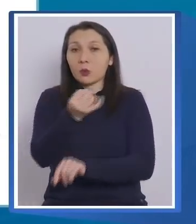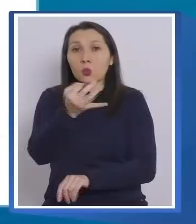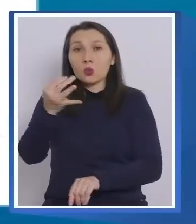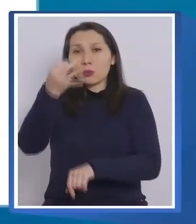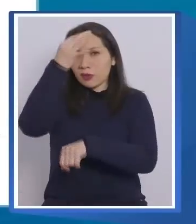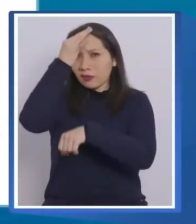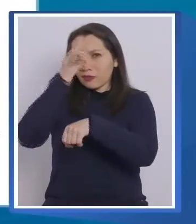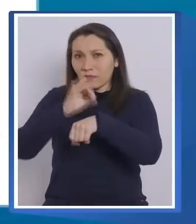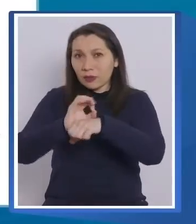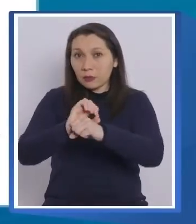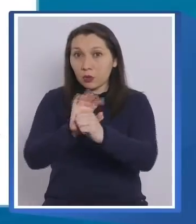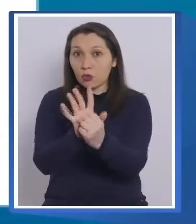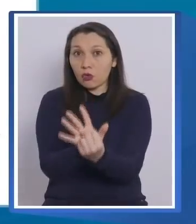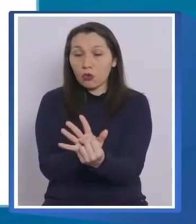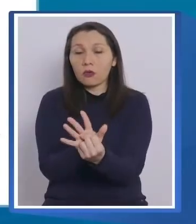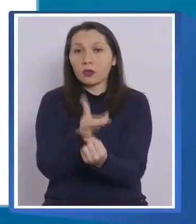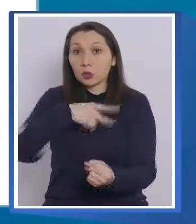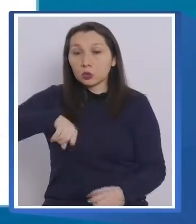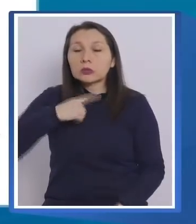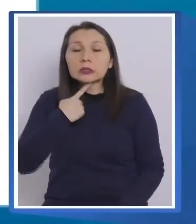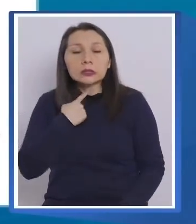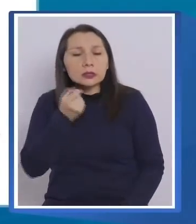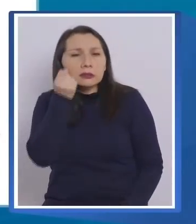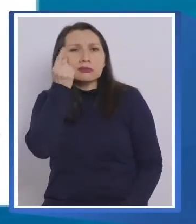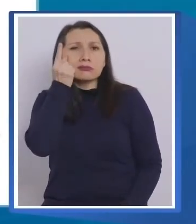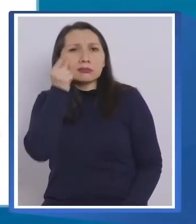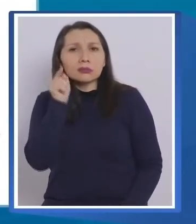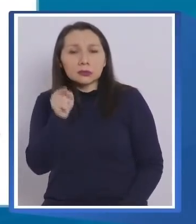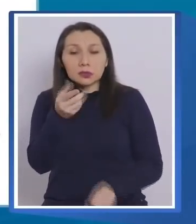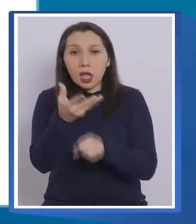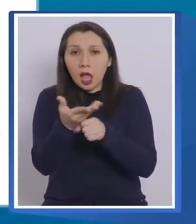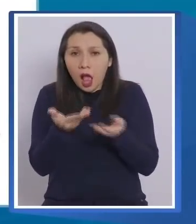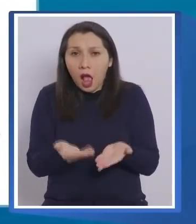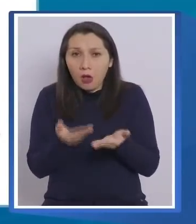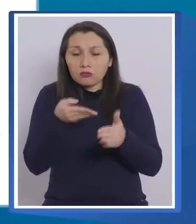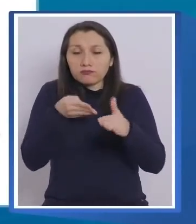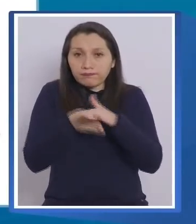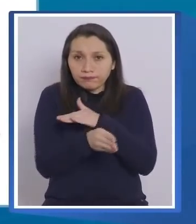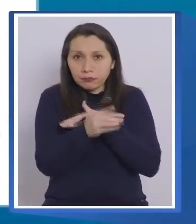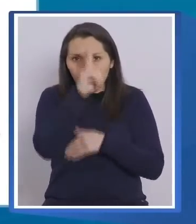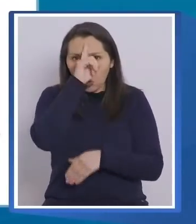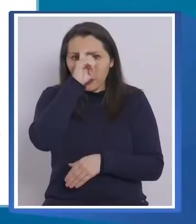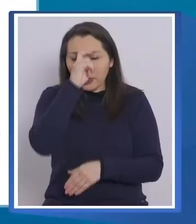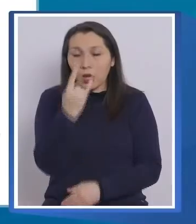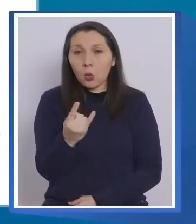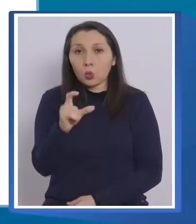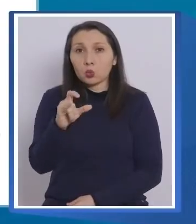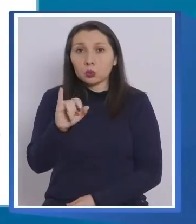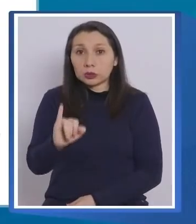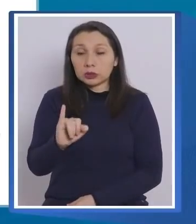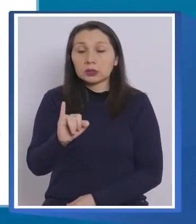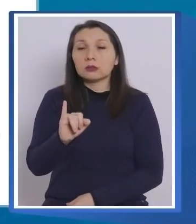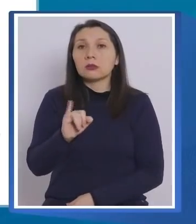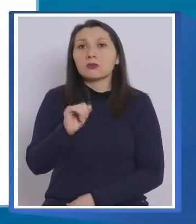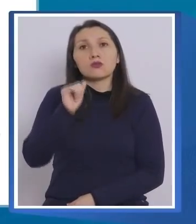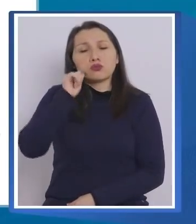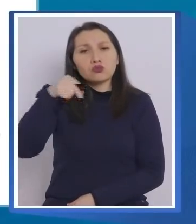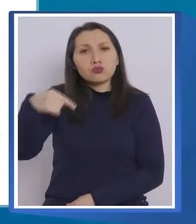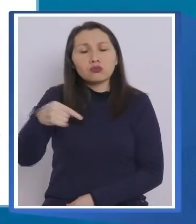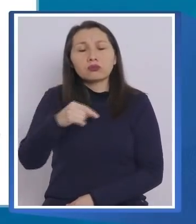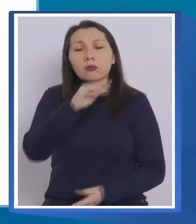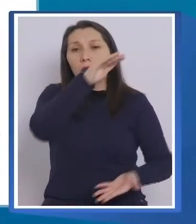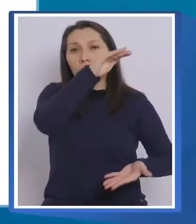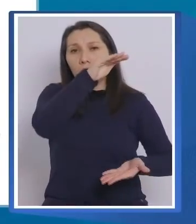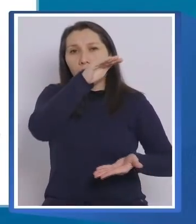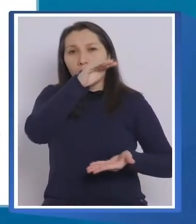pacientes COVID, que es lo que nos interesa, que se encuentran hospitalizados en unidades de cuidado intensivo, ha ido experimentando una disminución muy